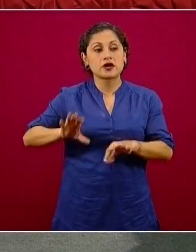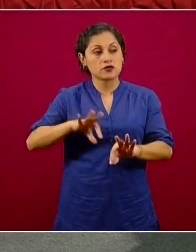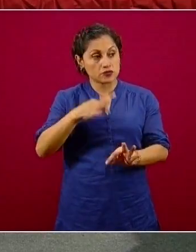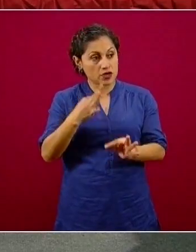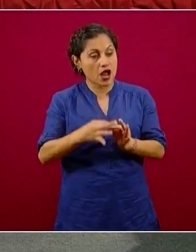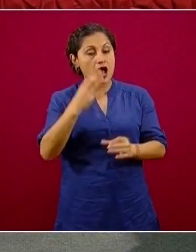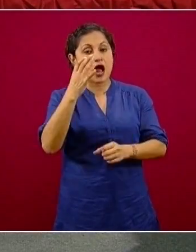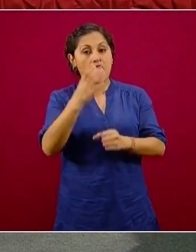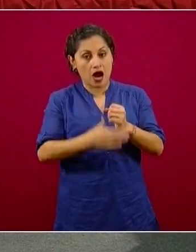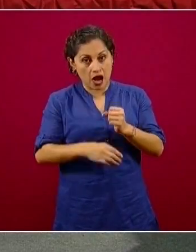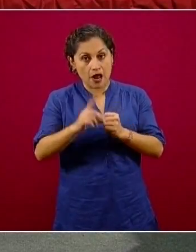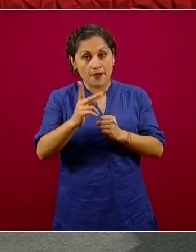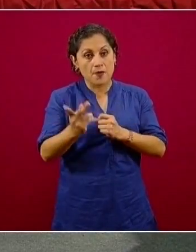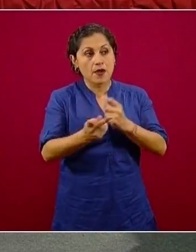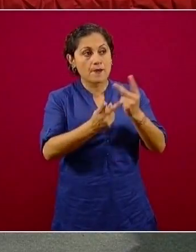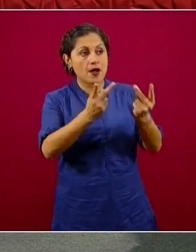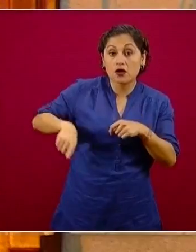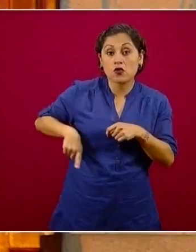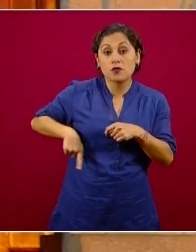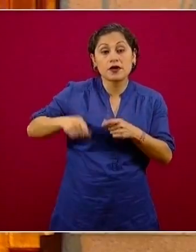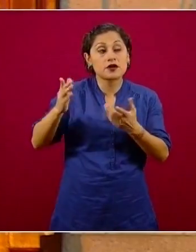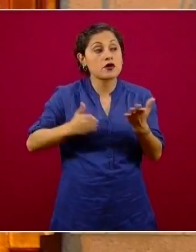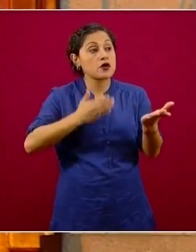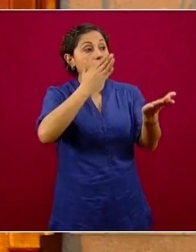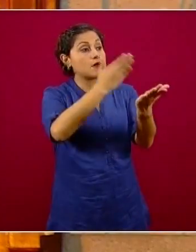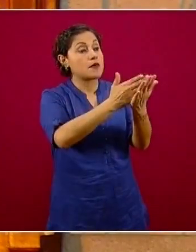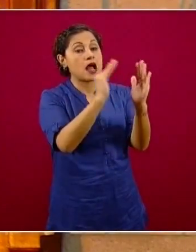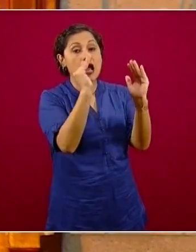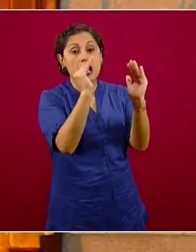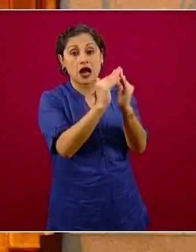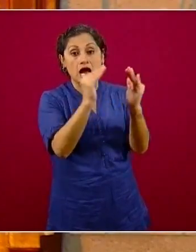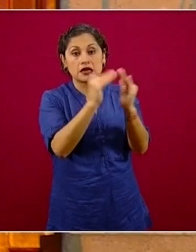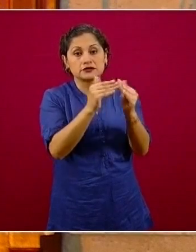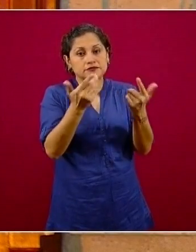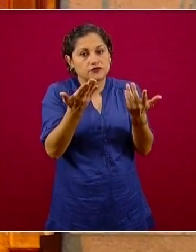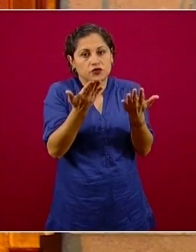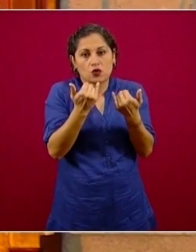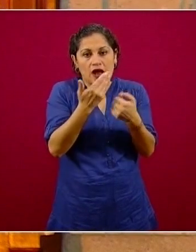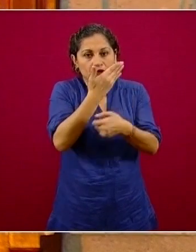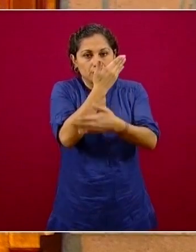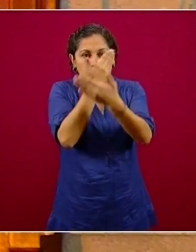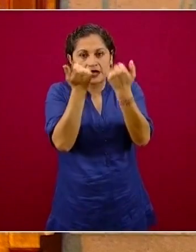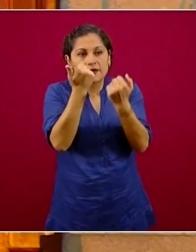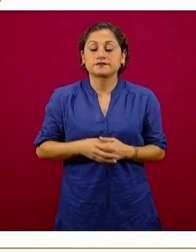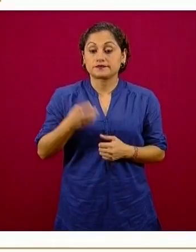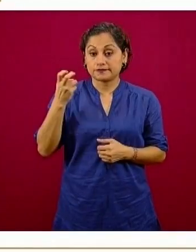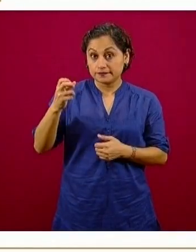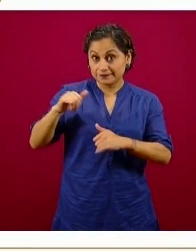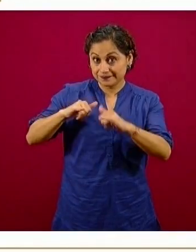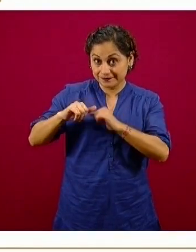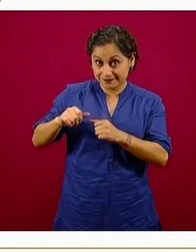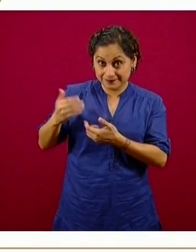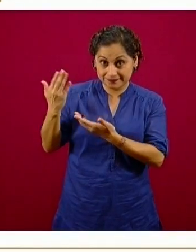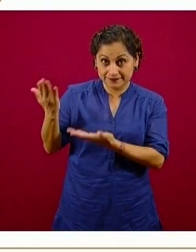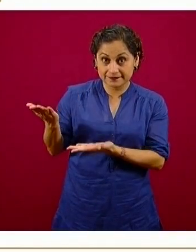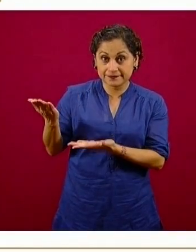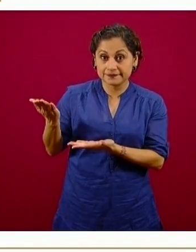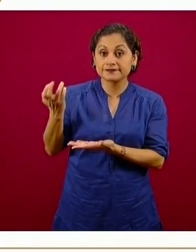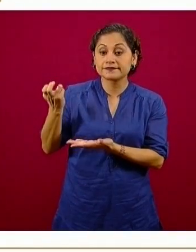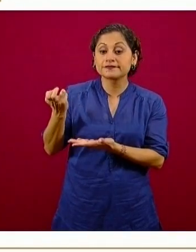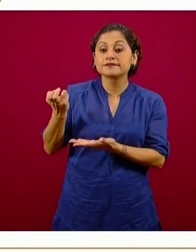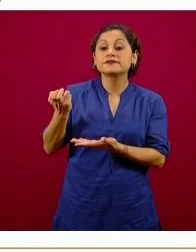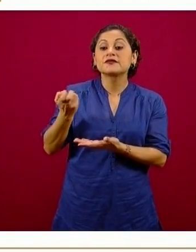ellas los pueblos de la región maya yaqui, la región tarahumara, la purépecha, la montaña de guerrero,